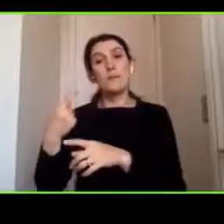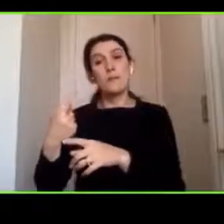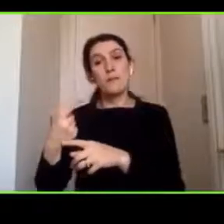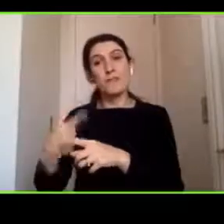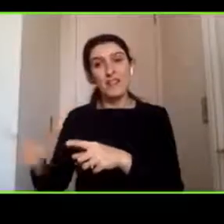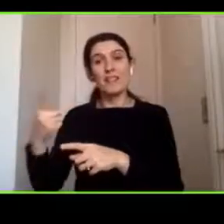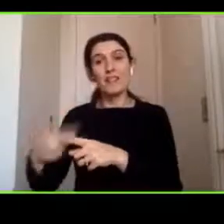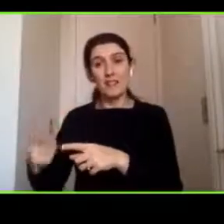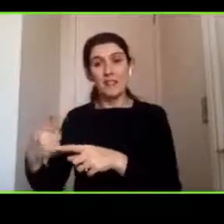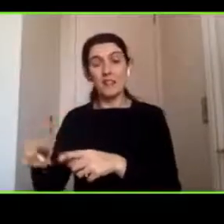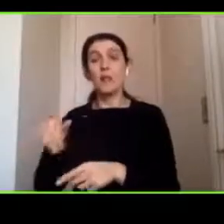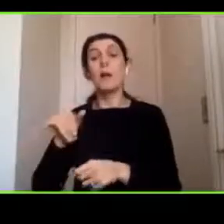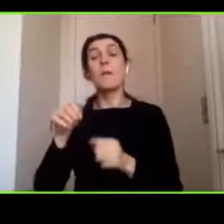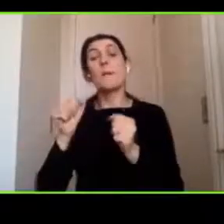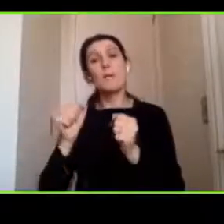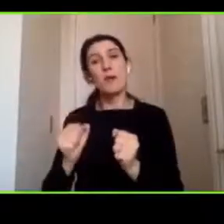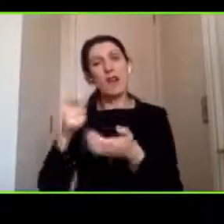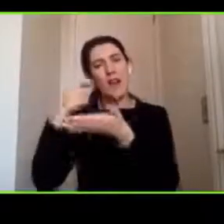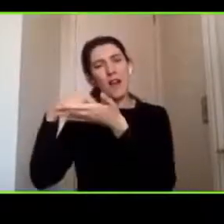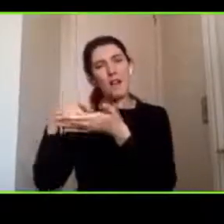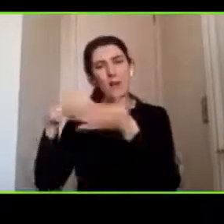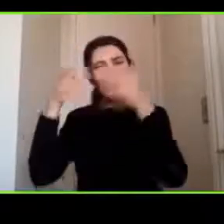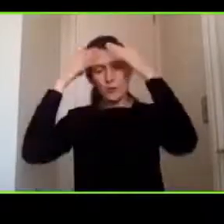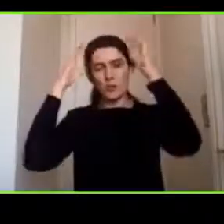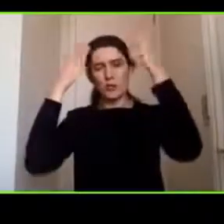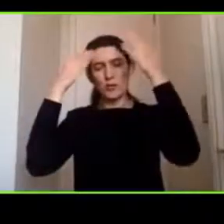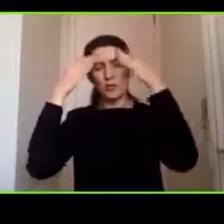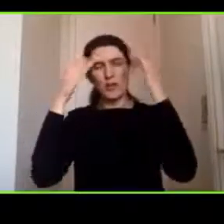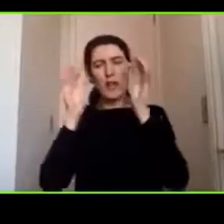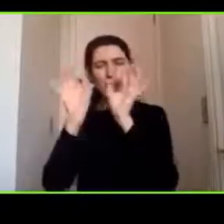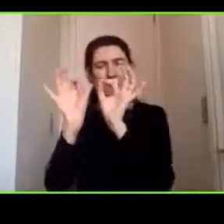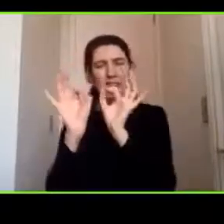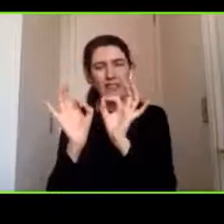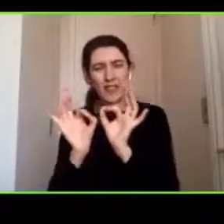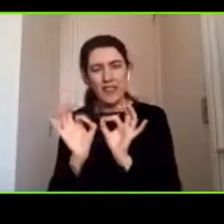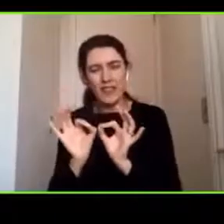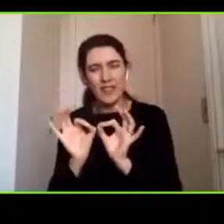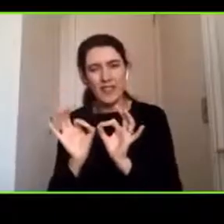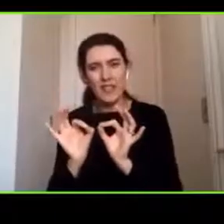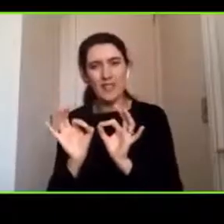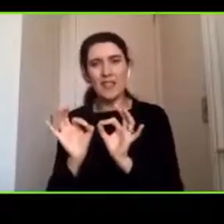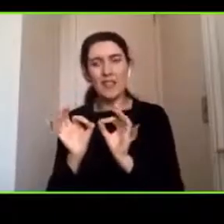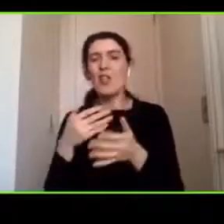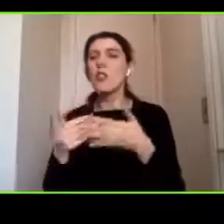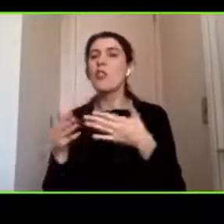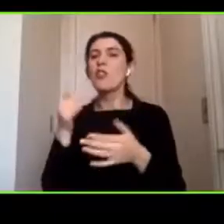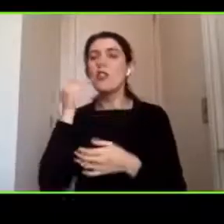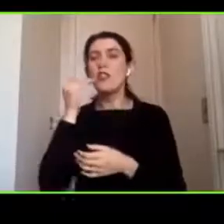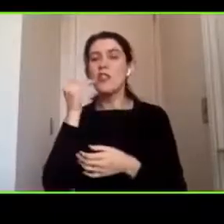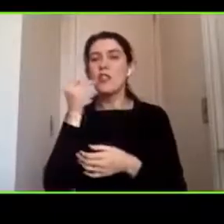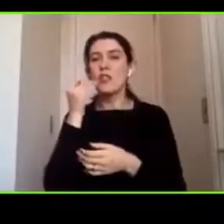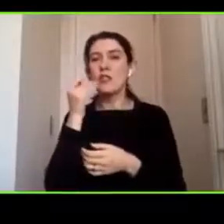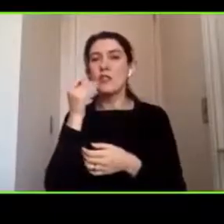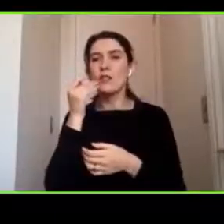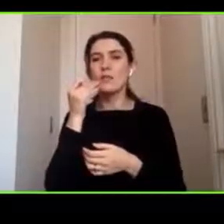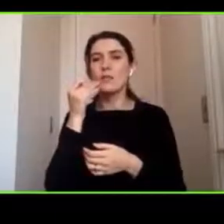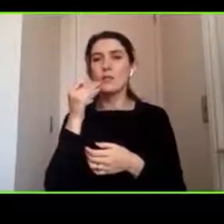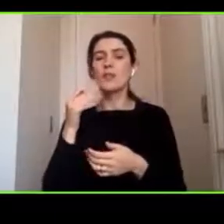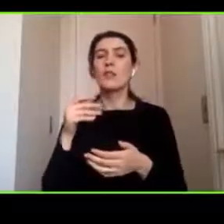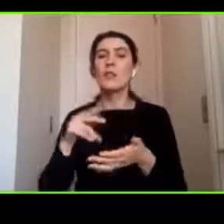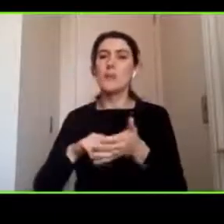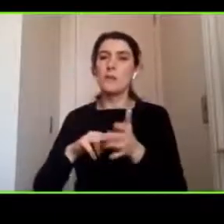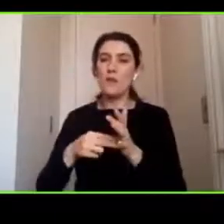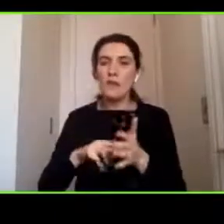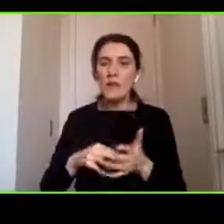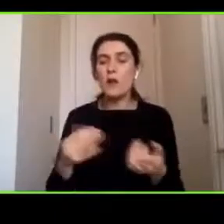permitan tener el detalle de donde el niño tiene más dificultades y de qué manera lo podemos ayudar más